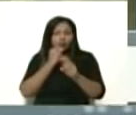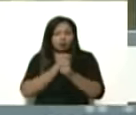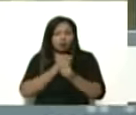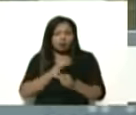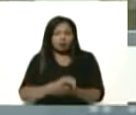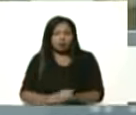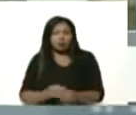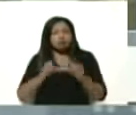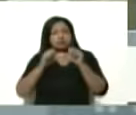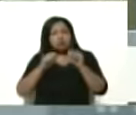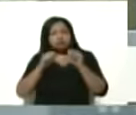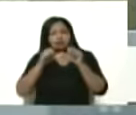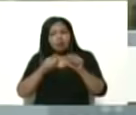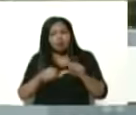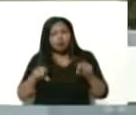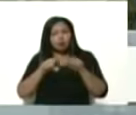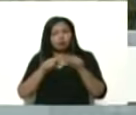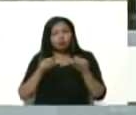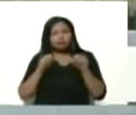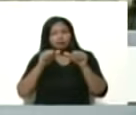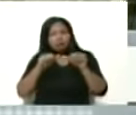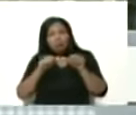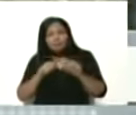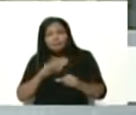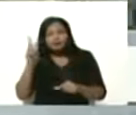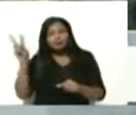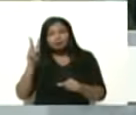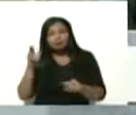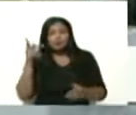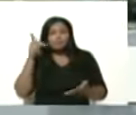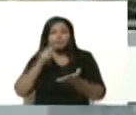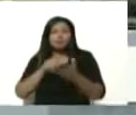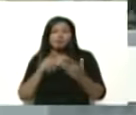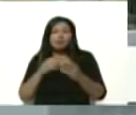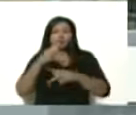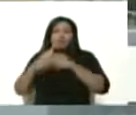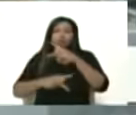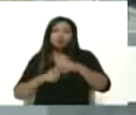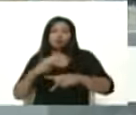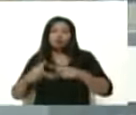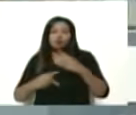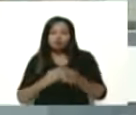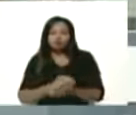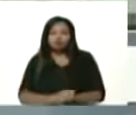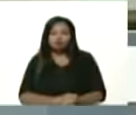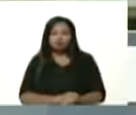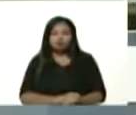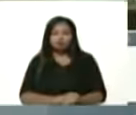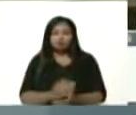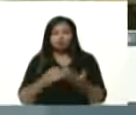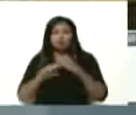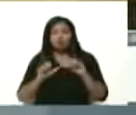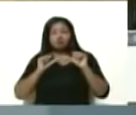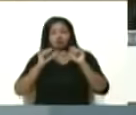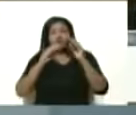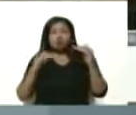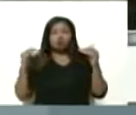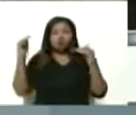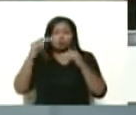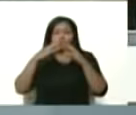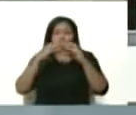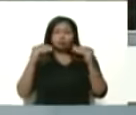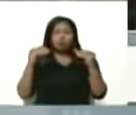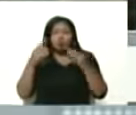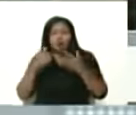Sigamos adelante. Venezuela ha entrado en una nueva fase productiva. Y vamos superando el rentismo.